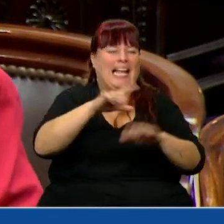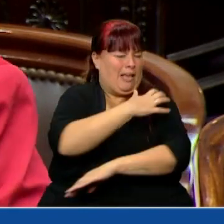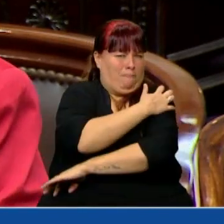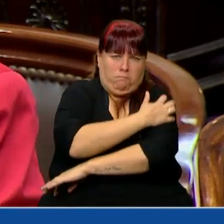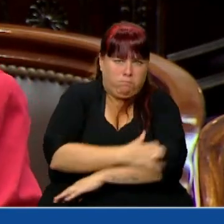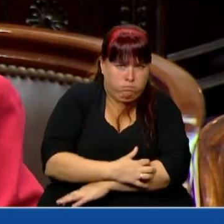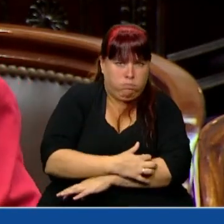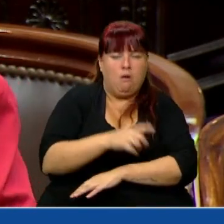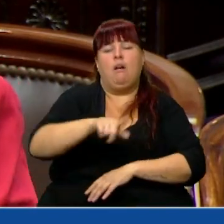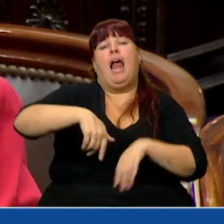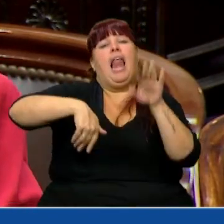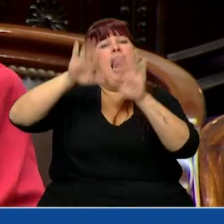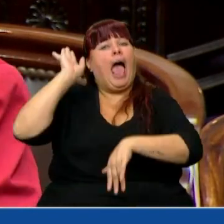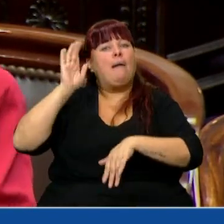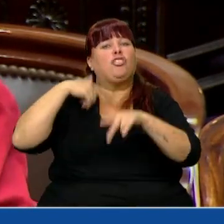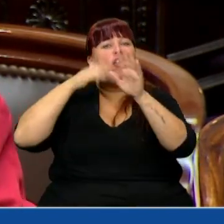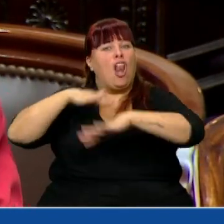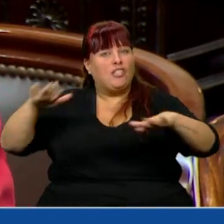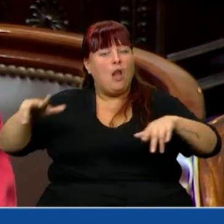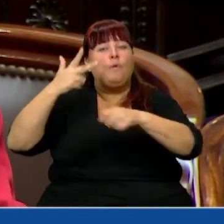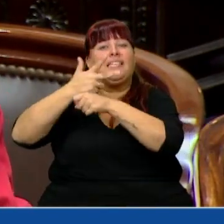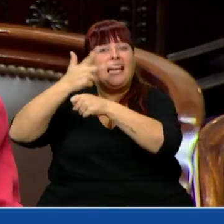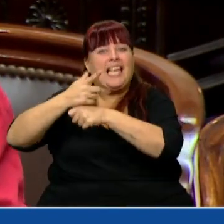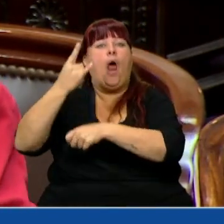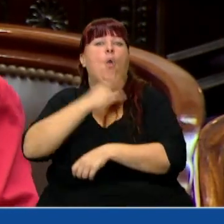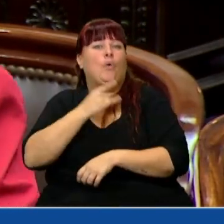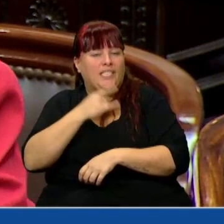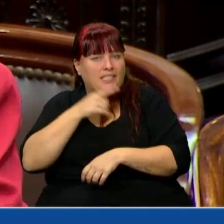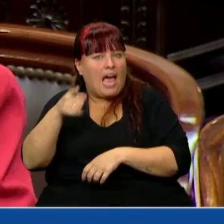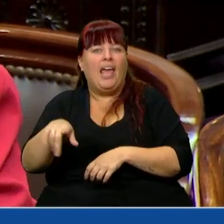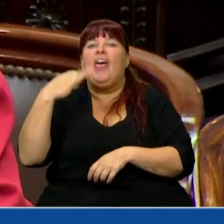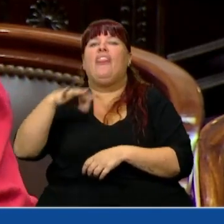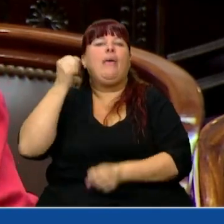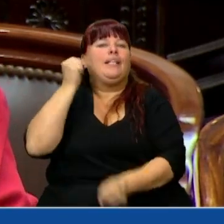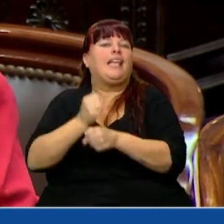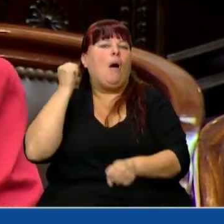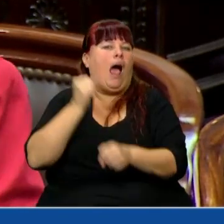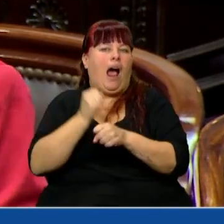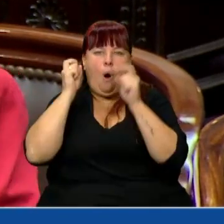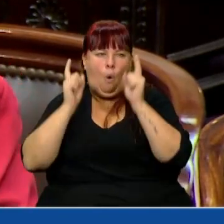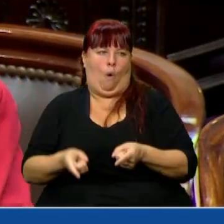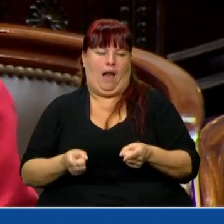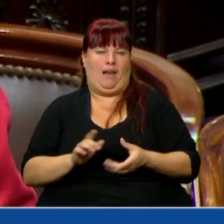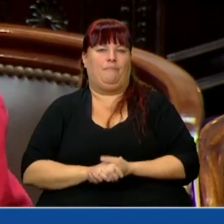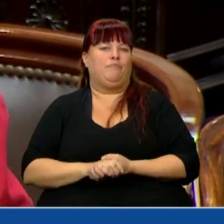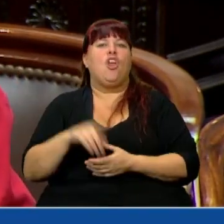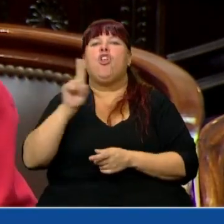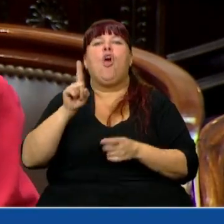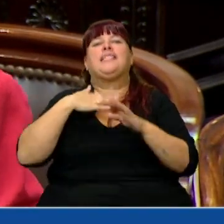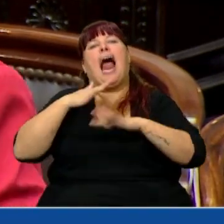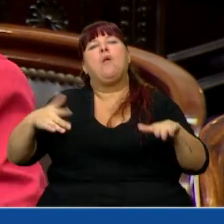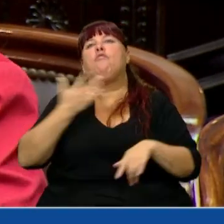pobreza, la mayoría de los estudiantes terciarios y universitarios tienen que trabajar. Entonces no son